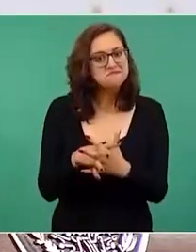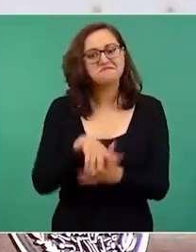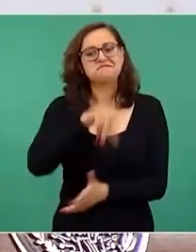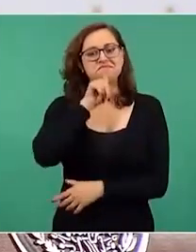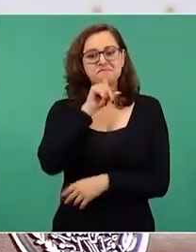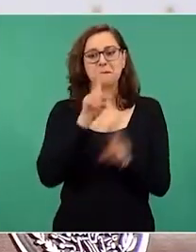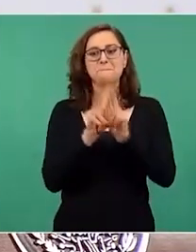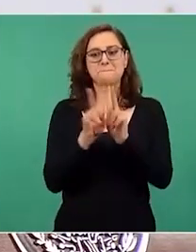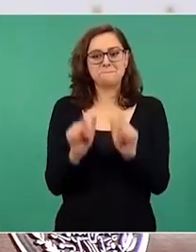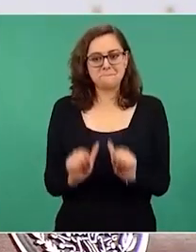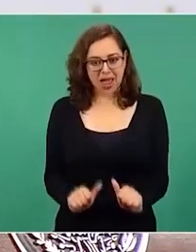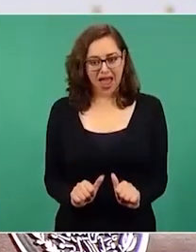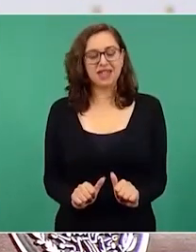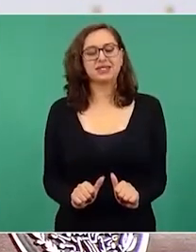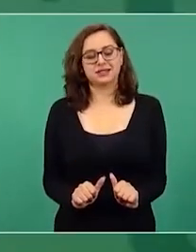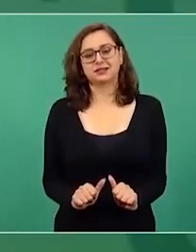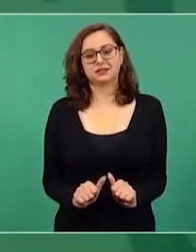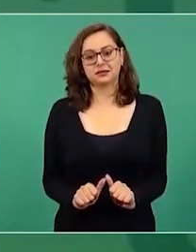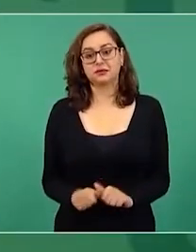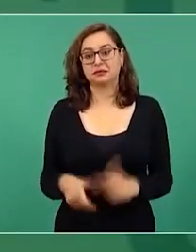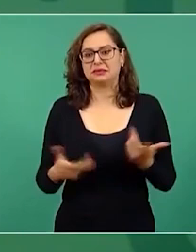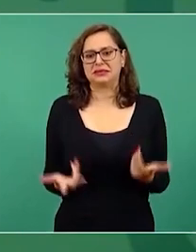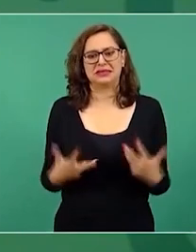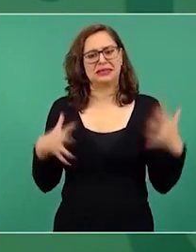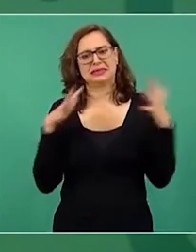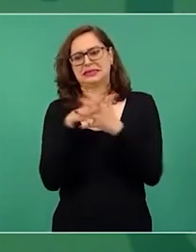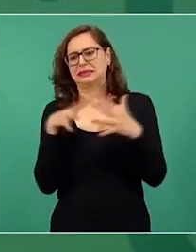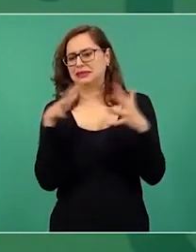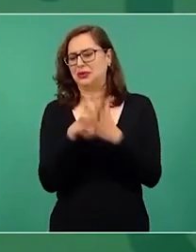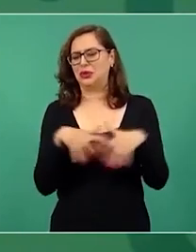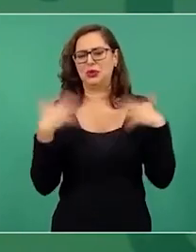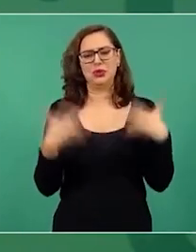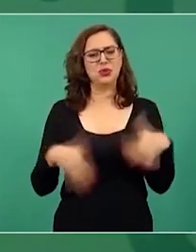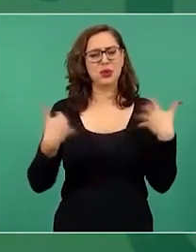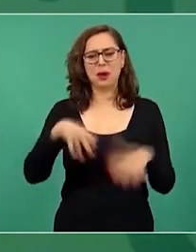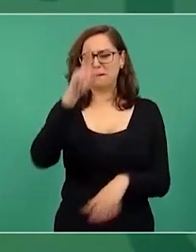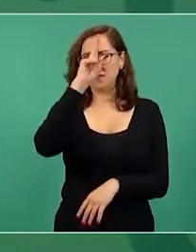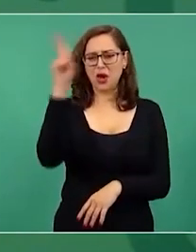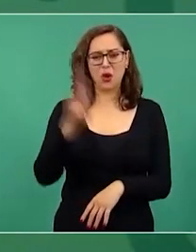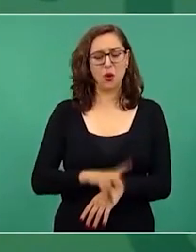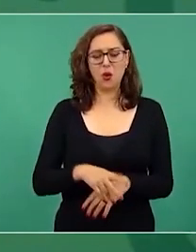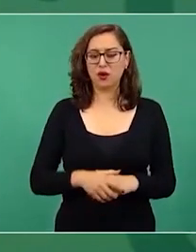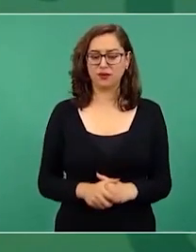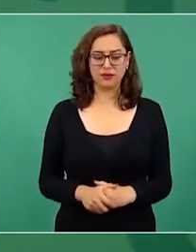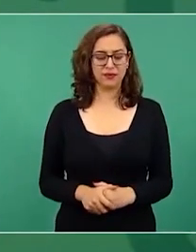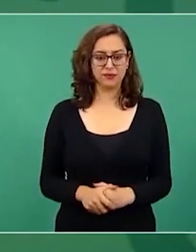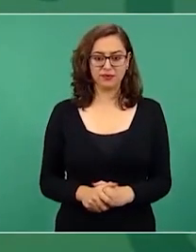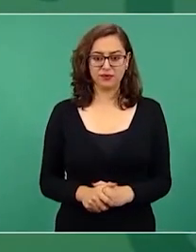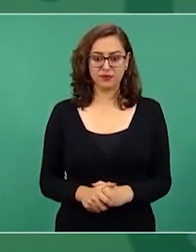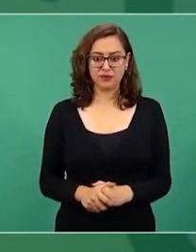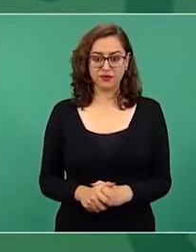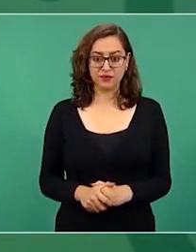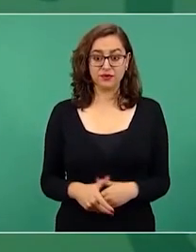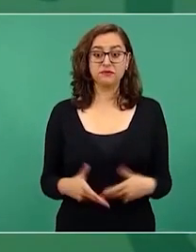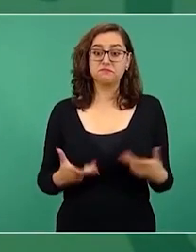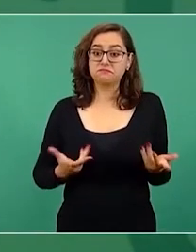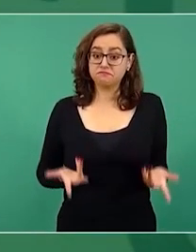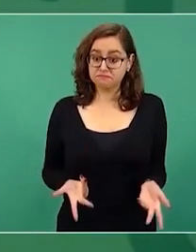Sin violencia, porque eso es lo peor que hay, la violencia. Entonces,